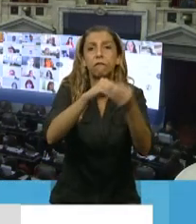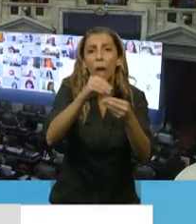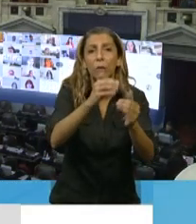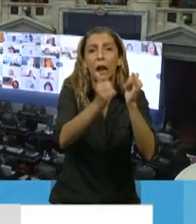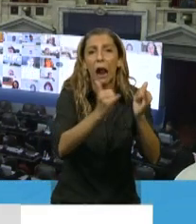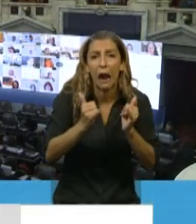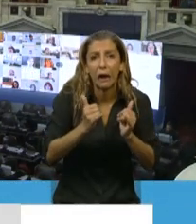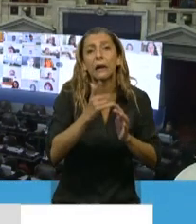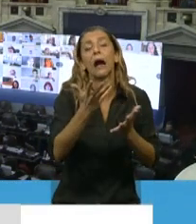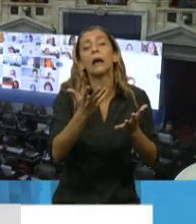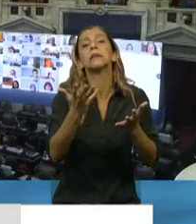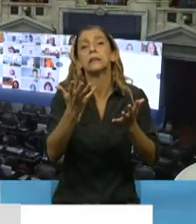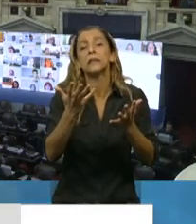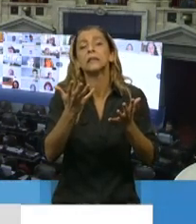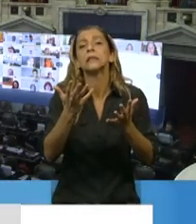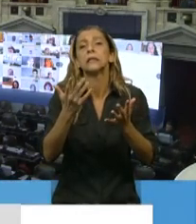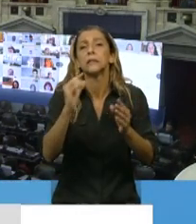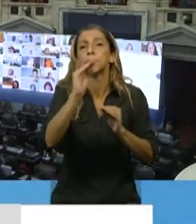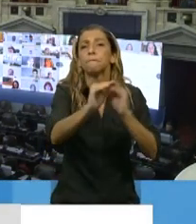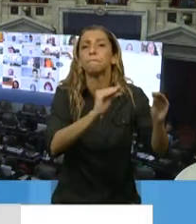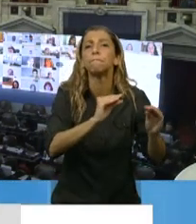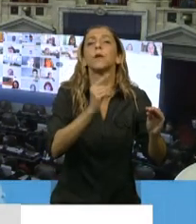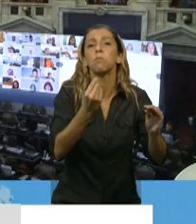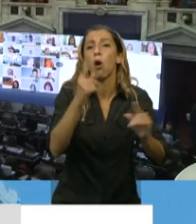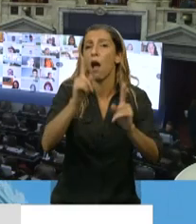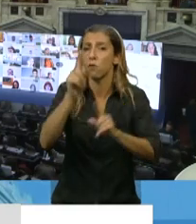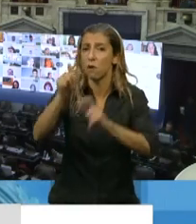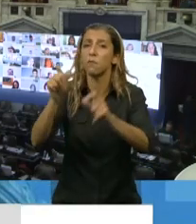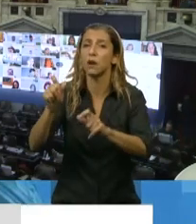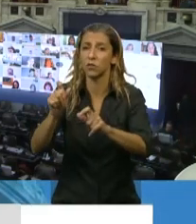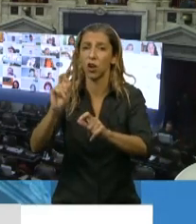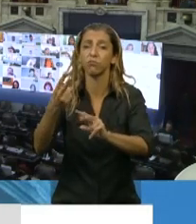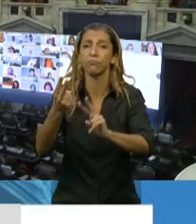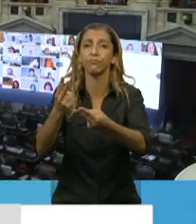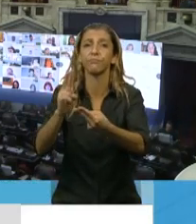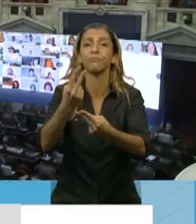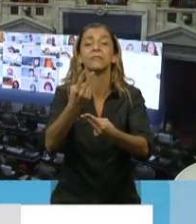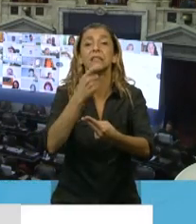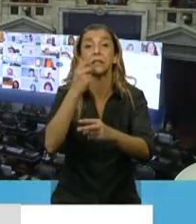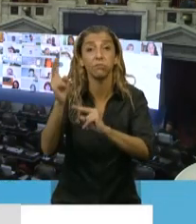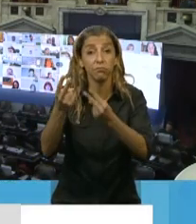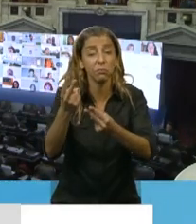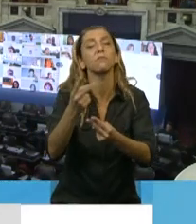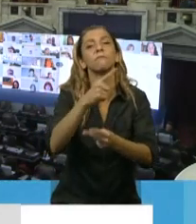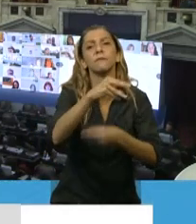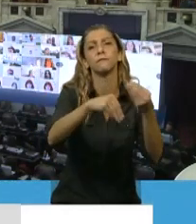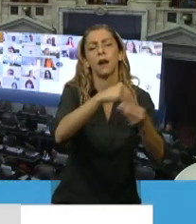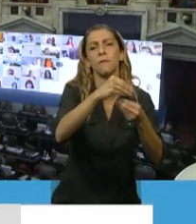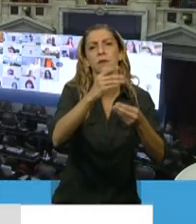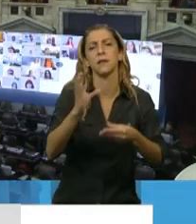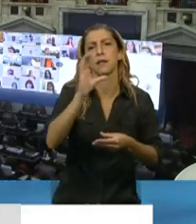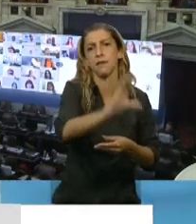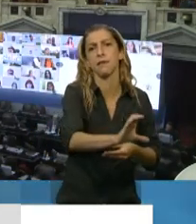situación de haber perdido la vida en el ejercicio de su actividad profesional como